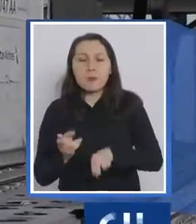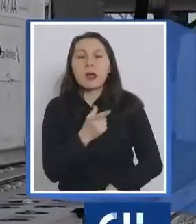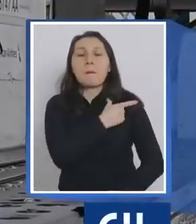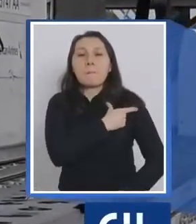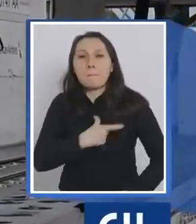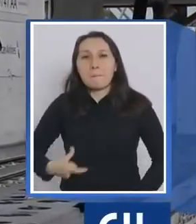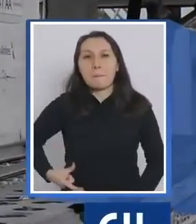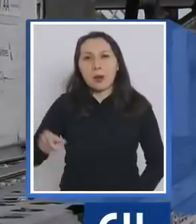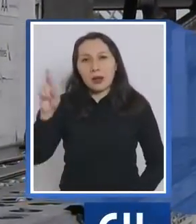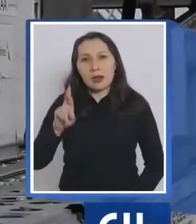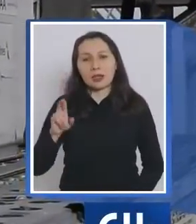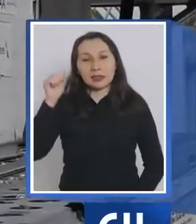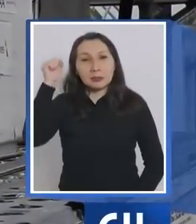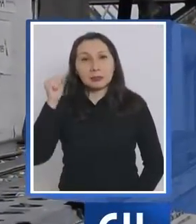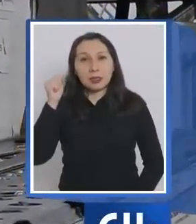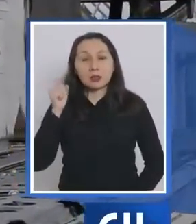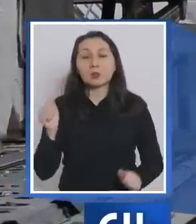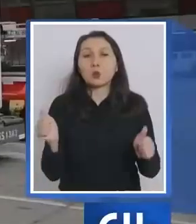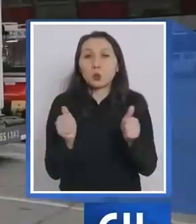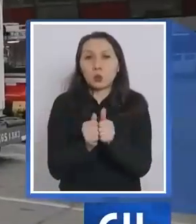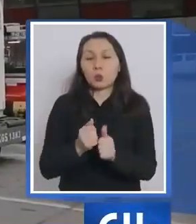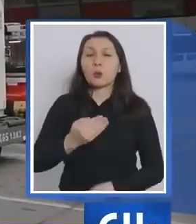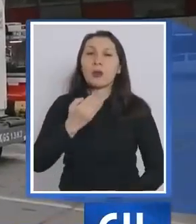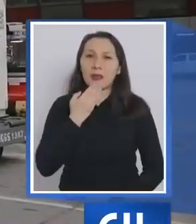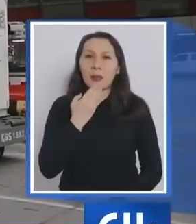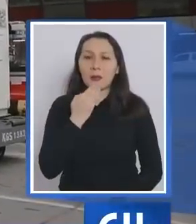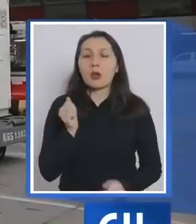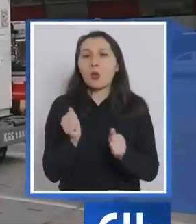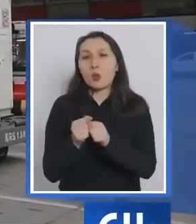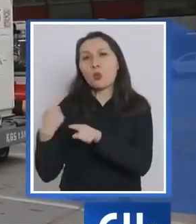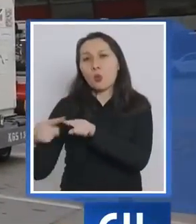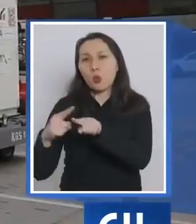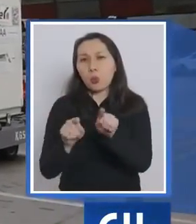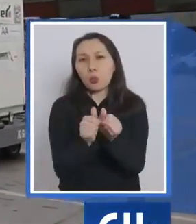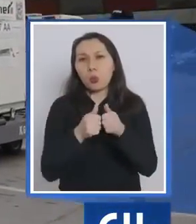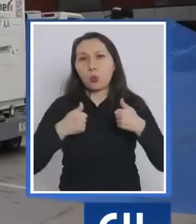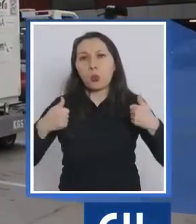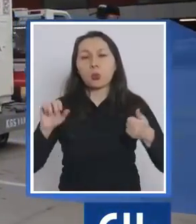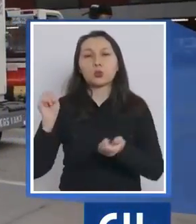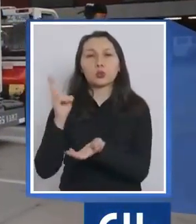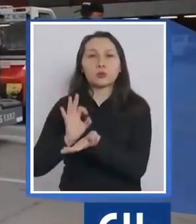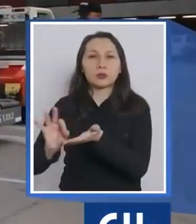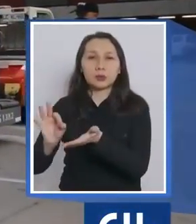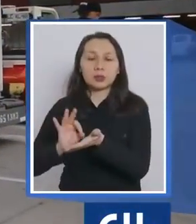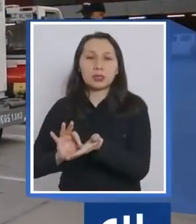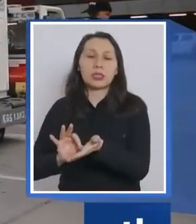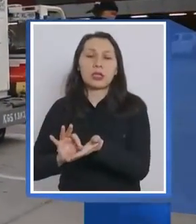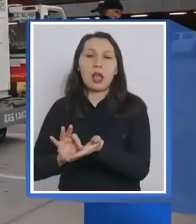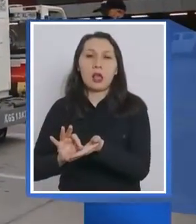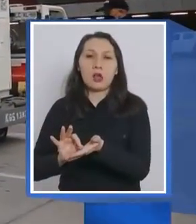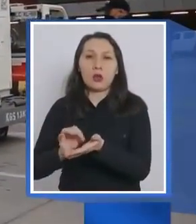el presidente de la República, Sebastián Piñera, en conjunto también con otras autoridades como el subsecretario